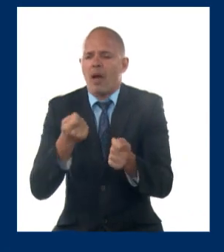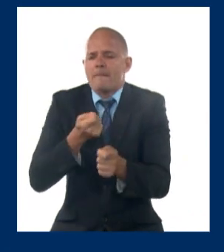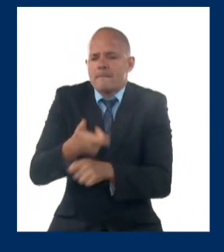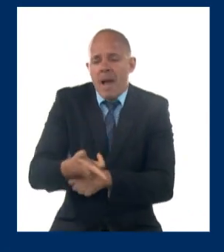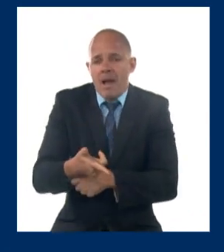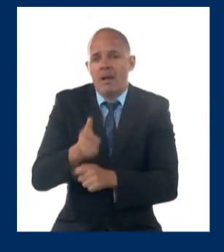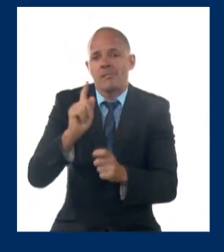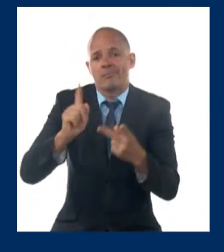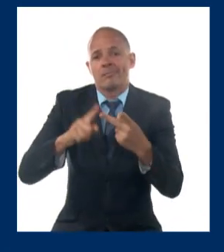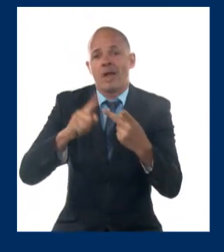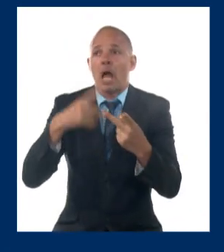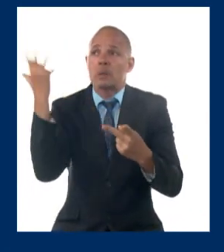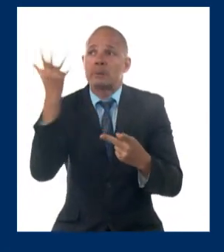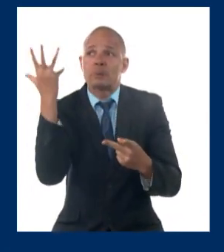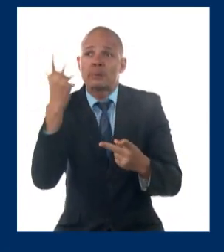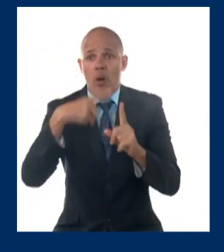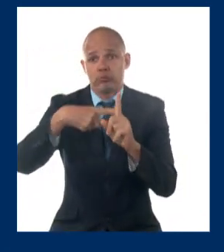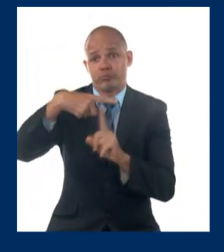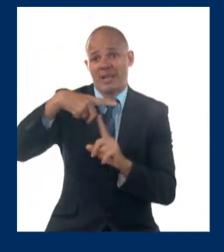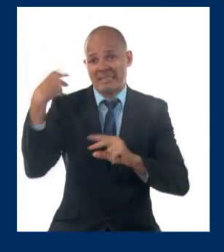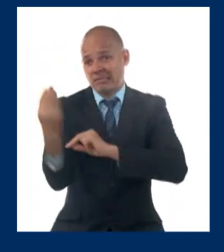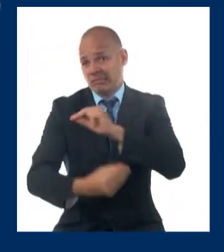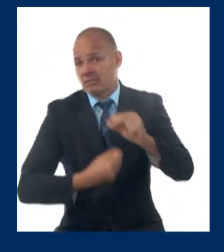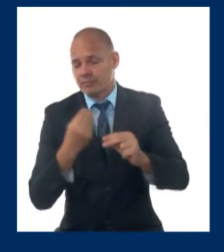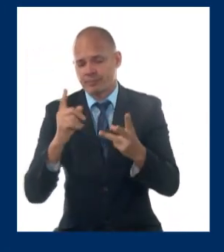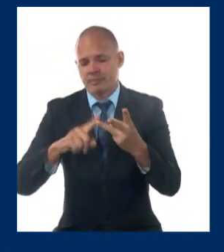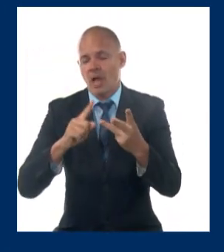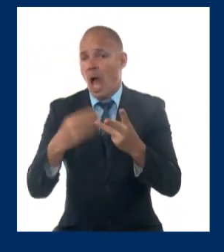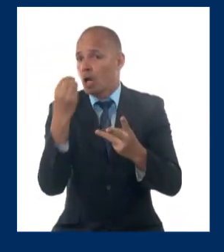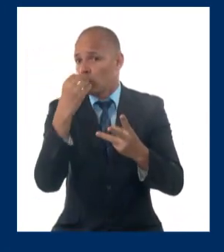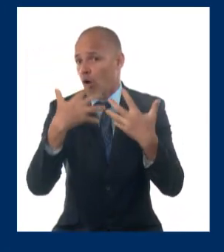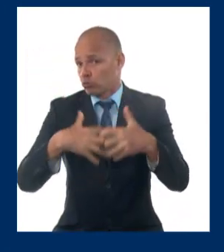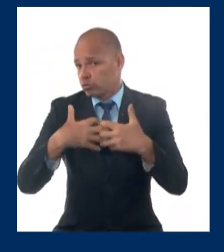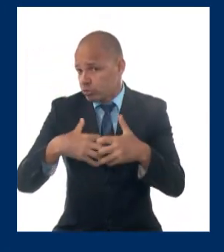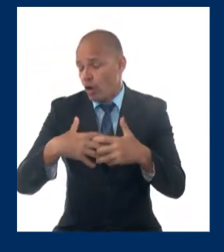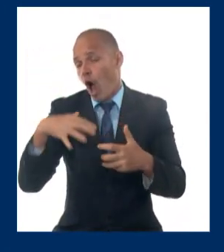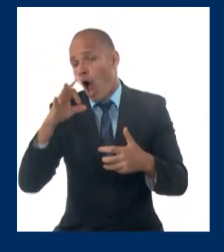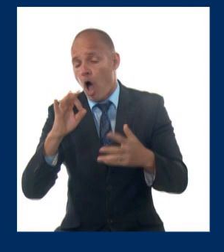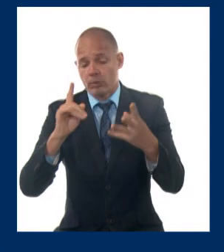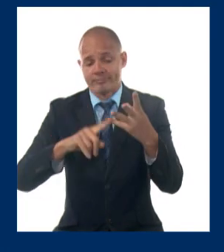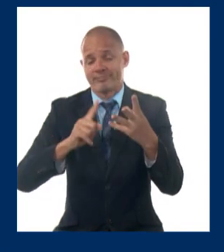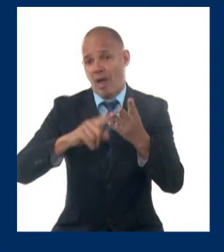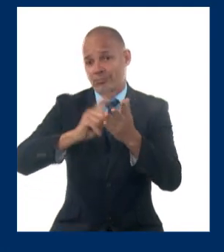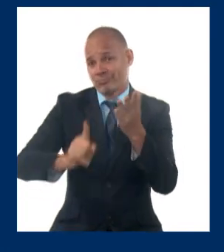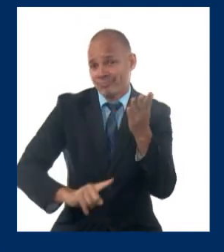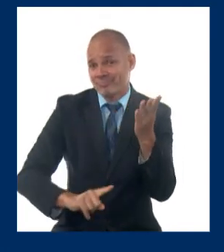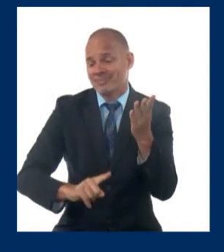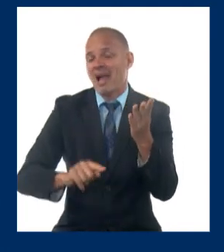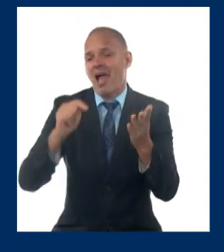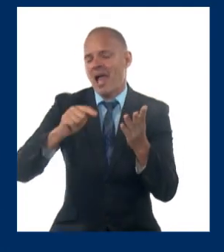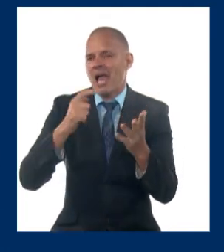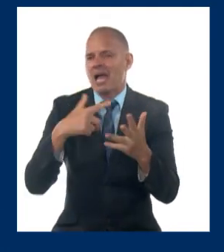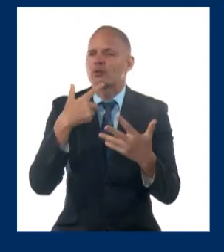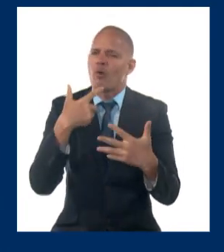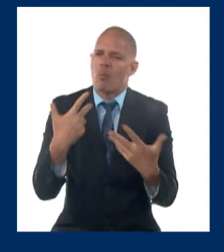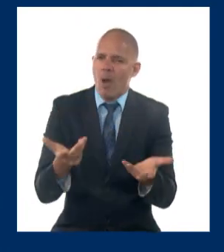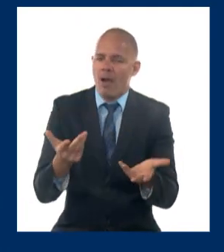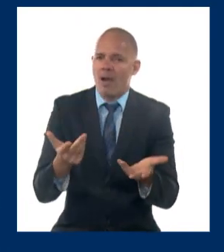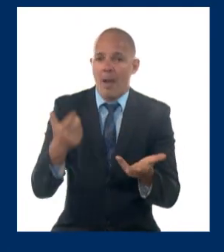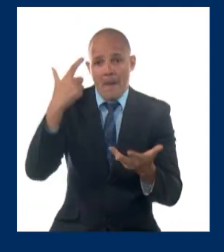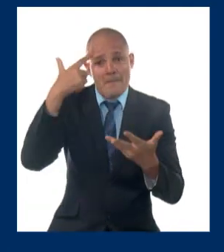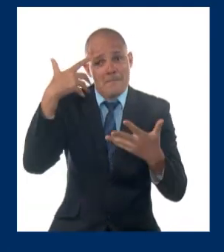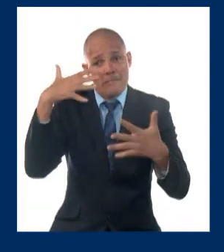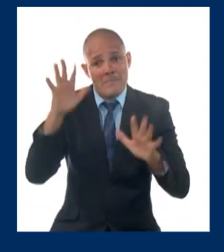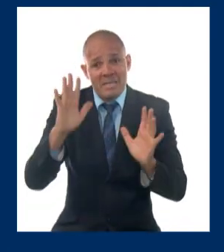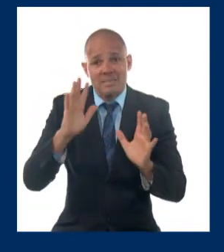al cambio climático, la seguridad alimentaria y las energías renovables, entre otras. Aspiramos a una cita